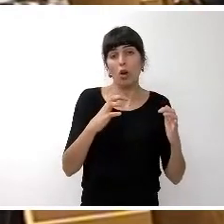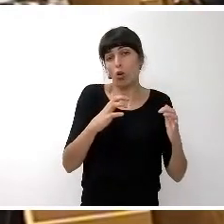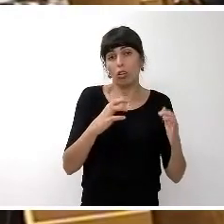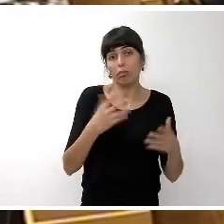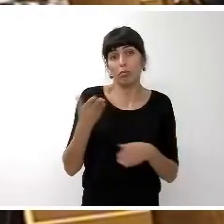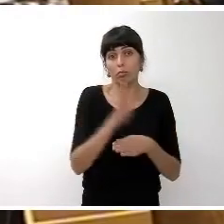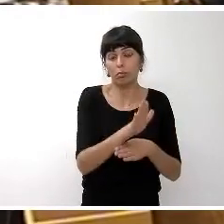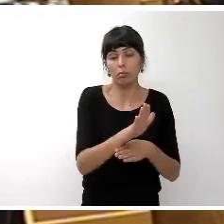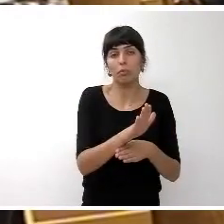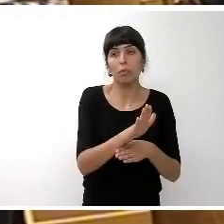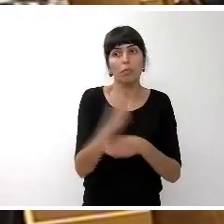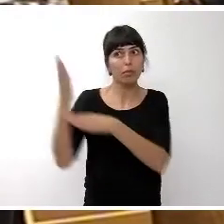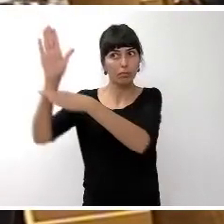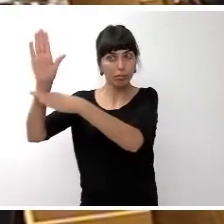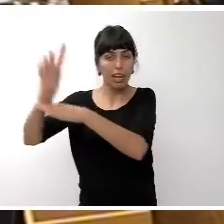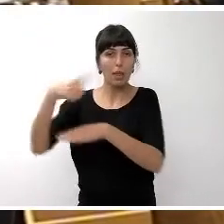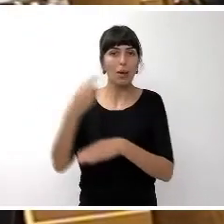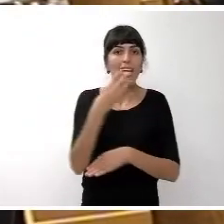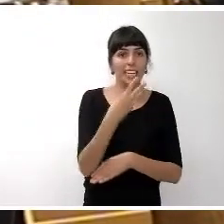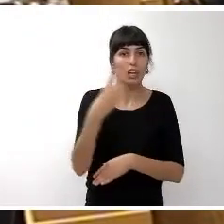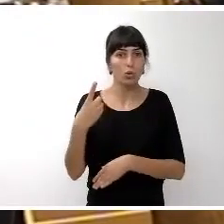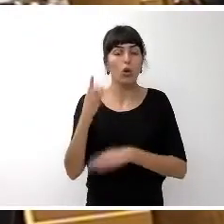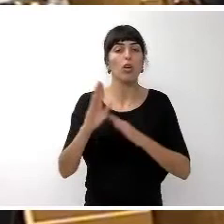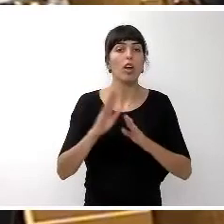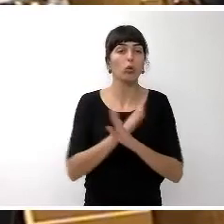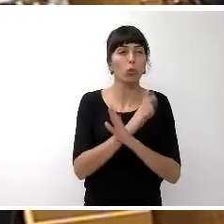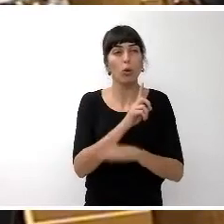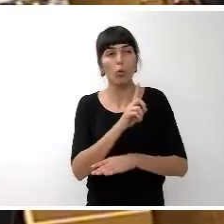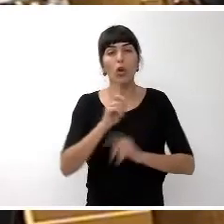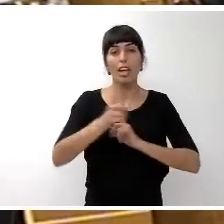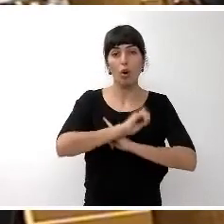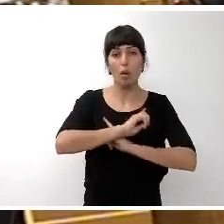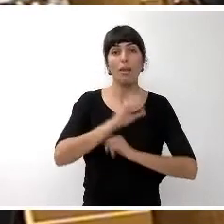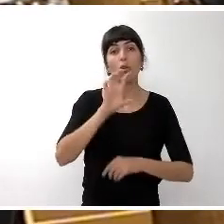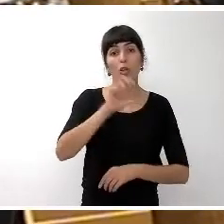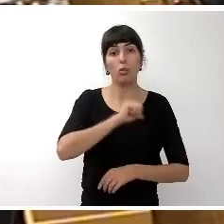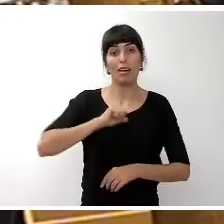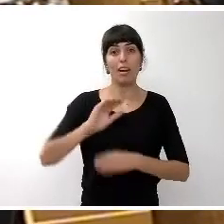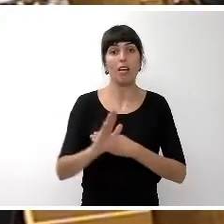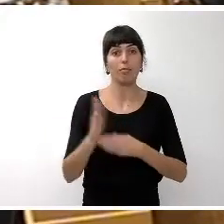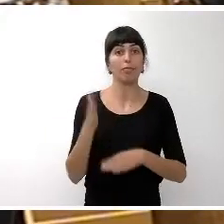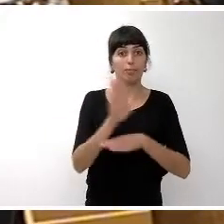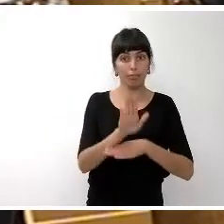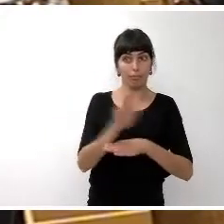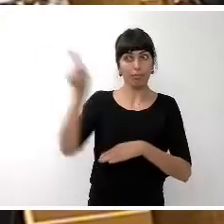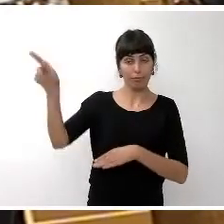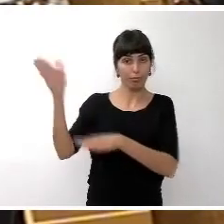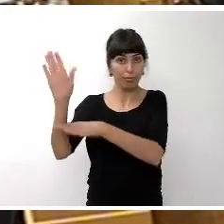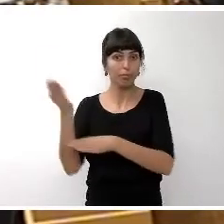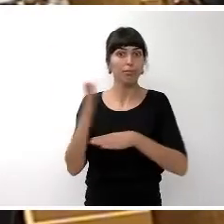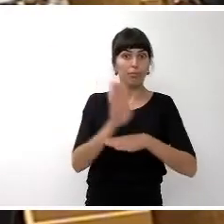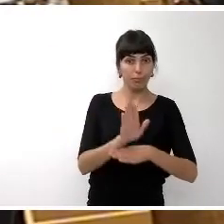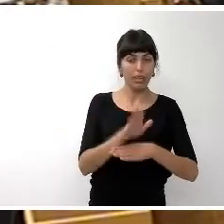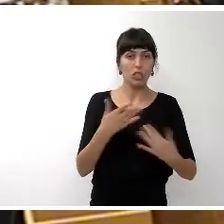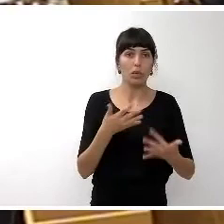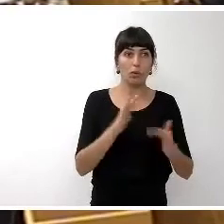y el 31 de octubre principios de noviembre 1 de noviembre la comunidad autónoma nosotros nuestro presupuesto de ingresos se nutre en